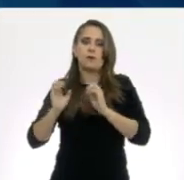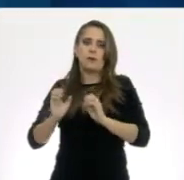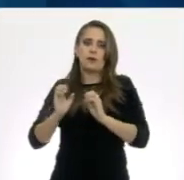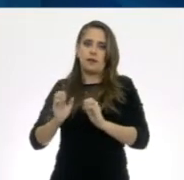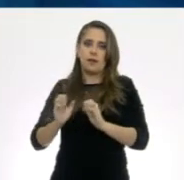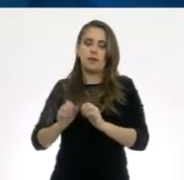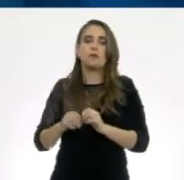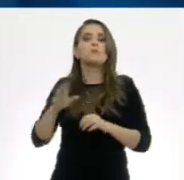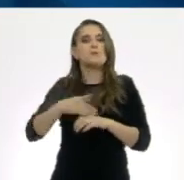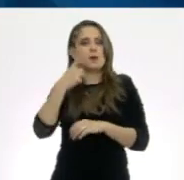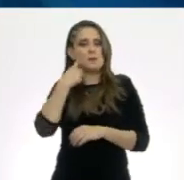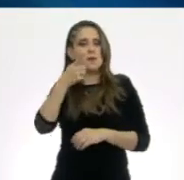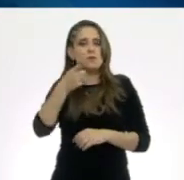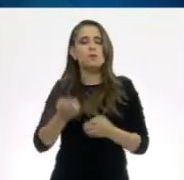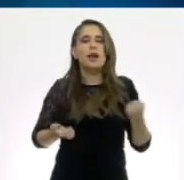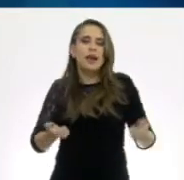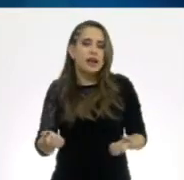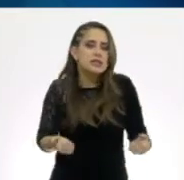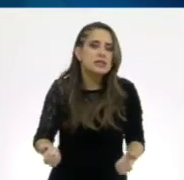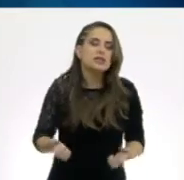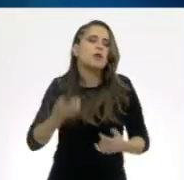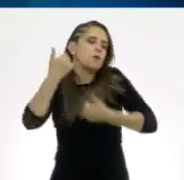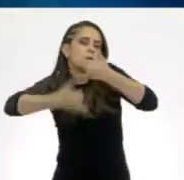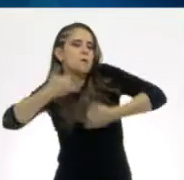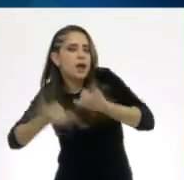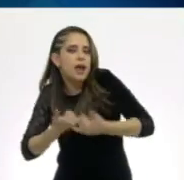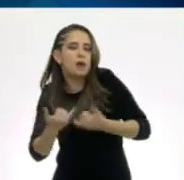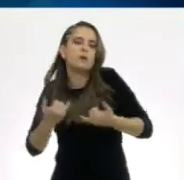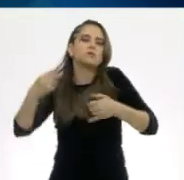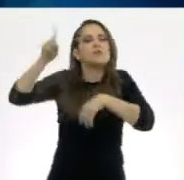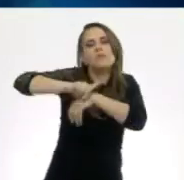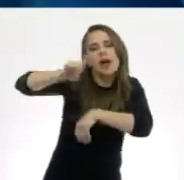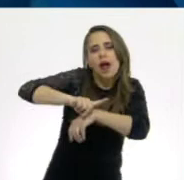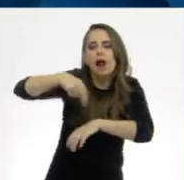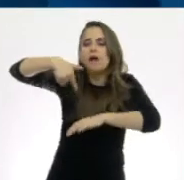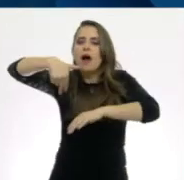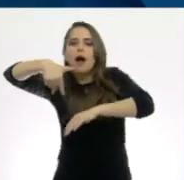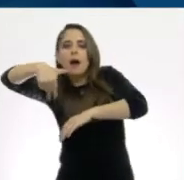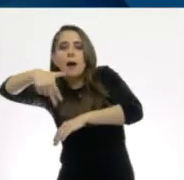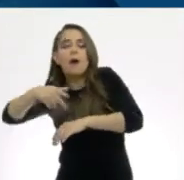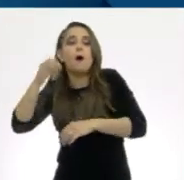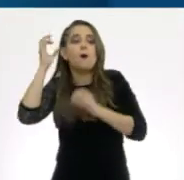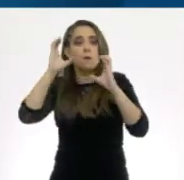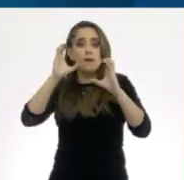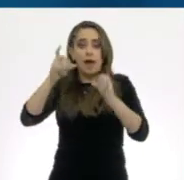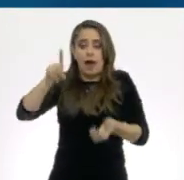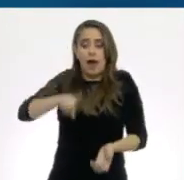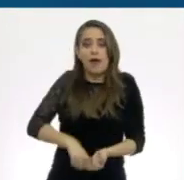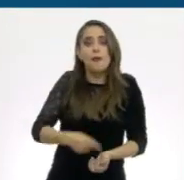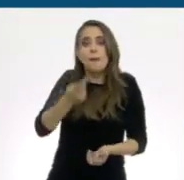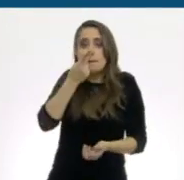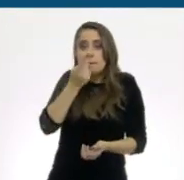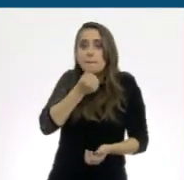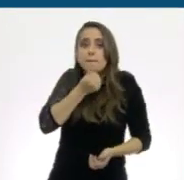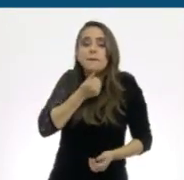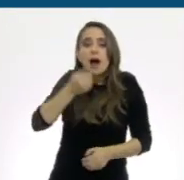hacer ejercicio y nuestras actividades normales, debemos cuidar de no golpear nuestros genitales.